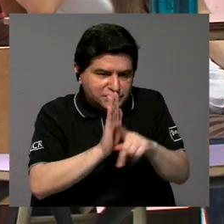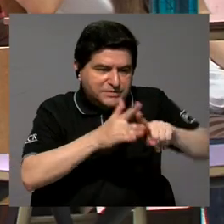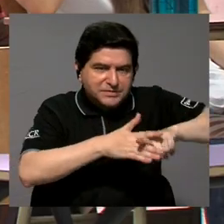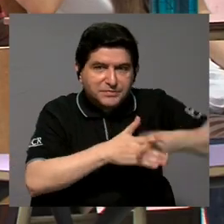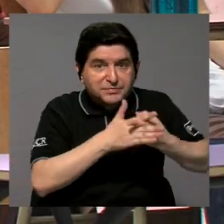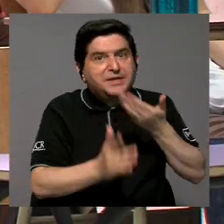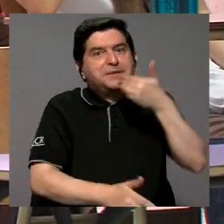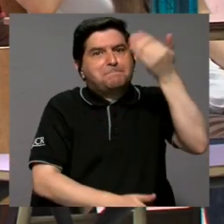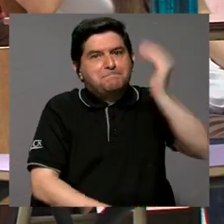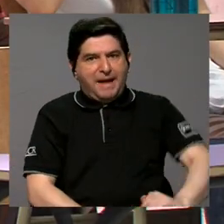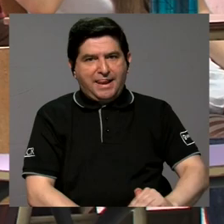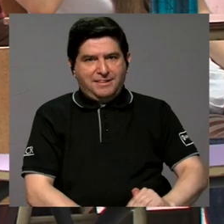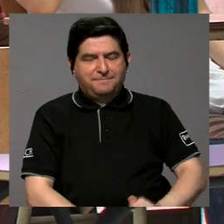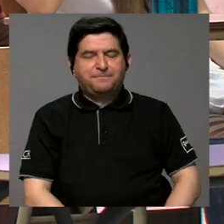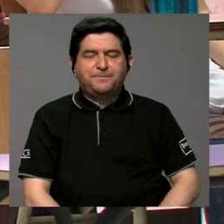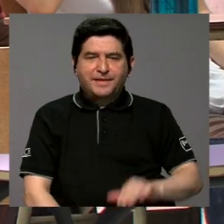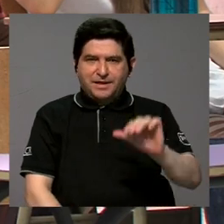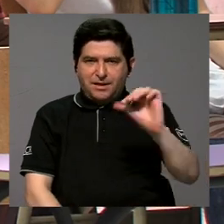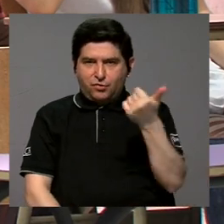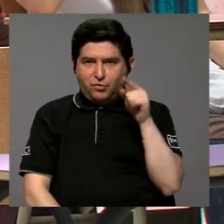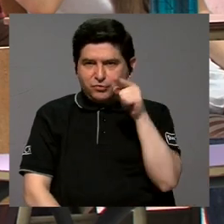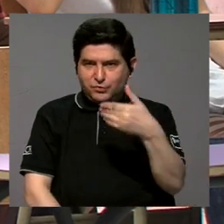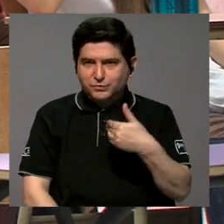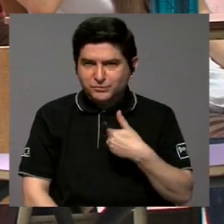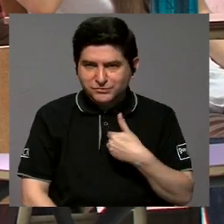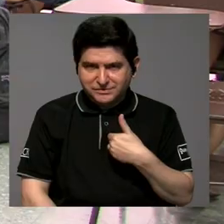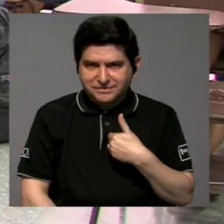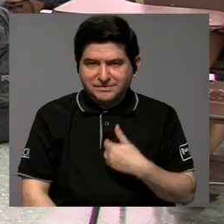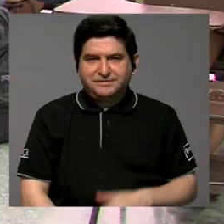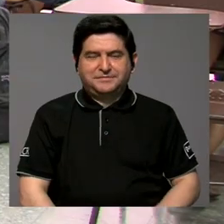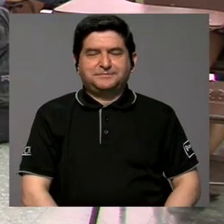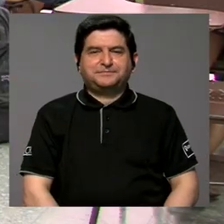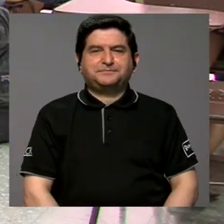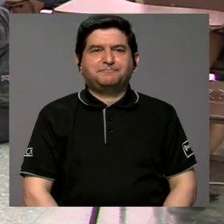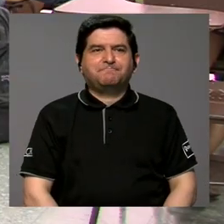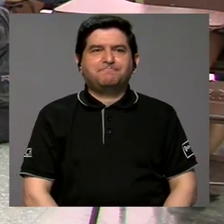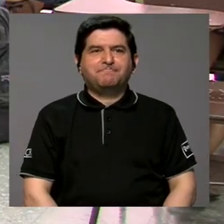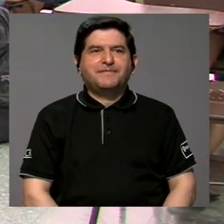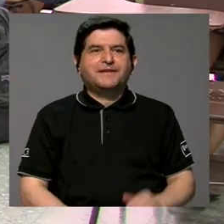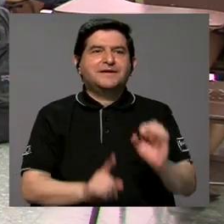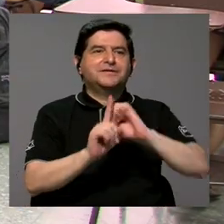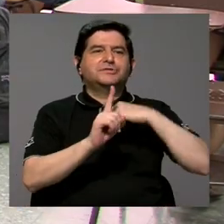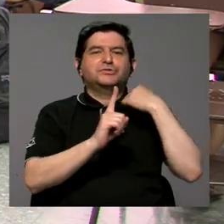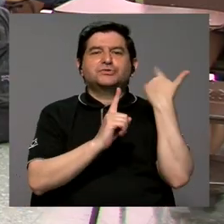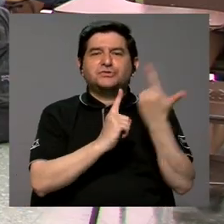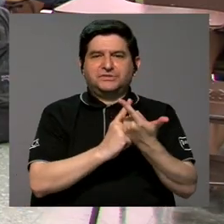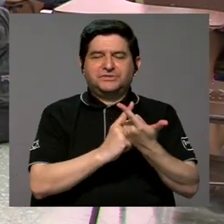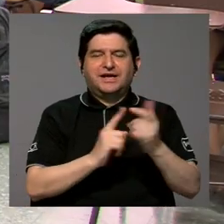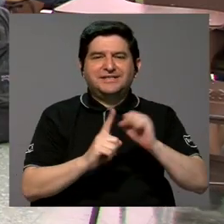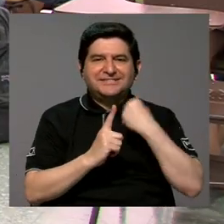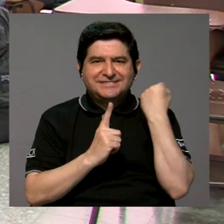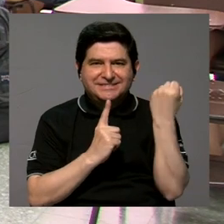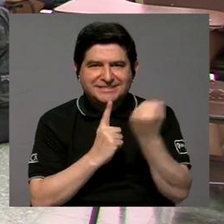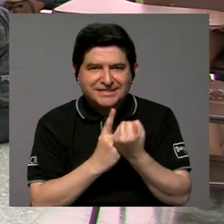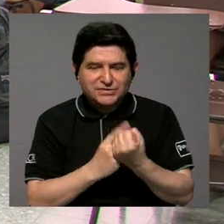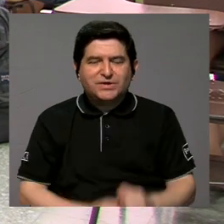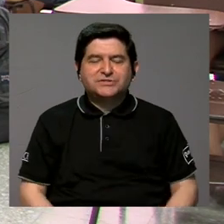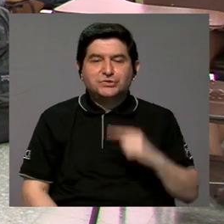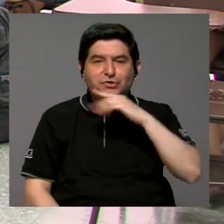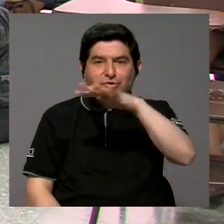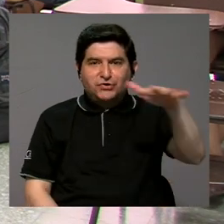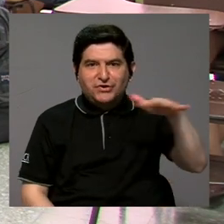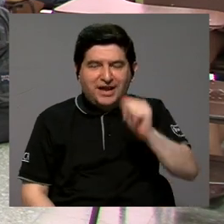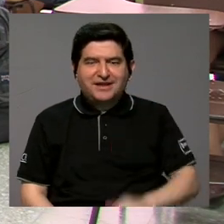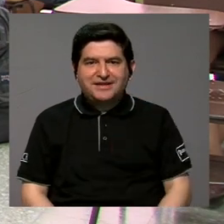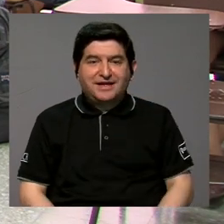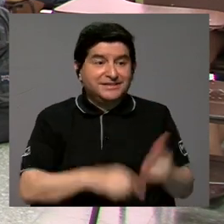empezamos mal. El otro aspecto que usted tiene ahí, digamos que es el aspecto sociológico, es decir, lo que está sucediendo en nuestra realidad,